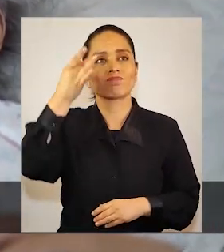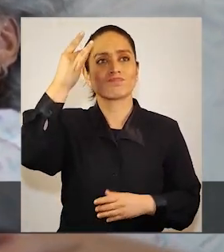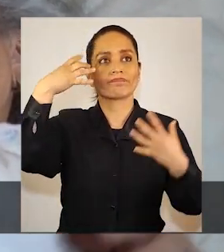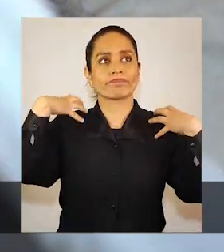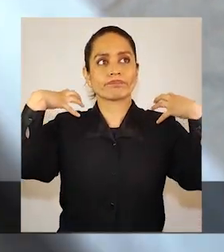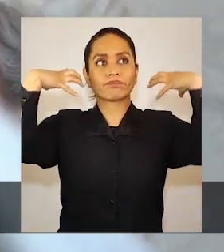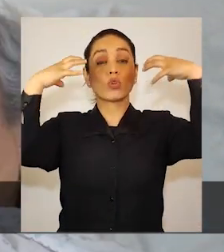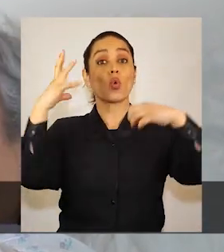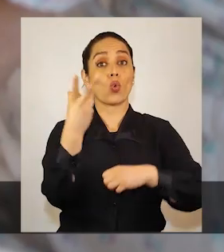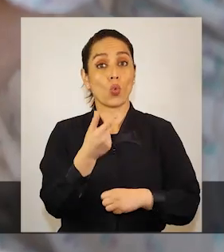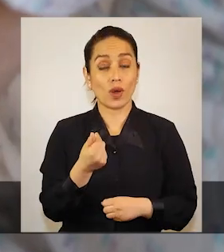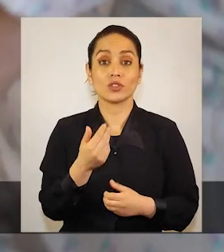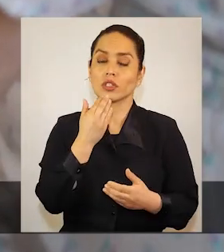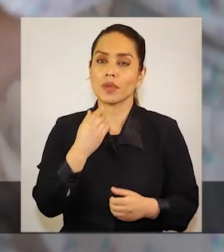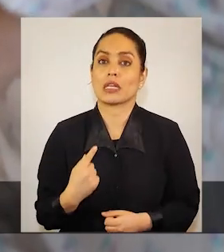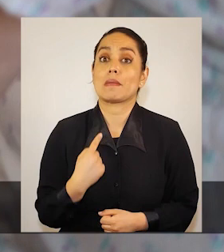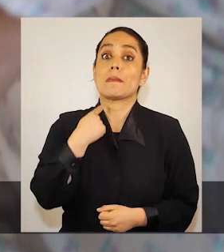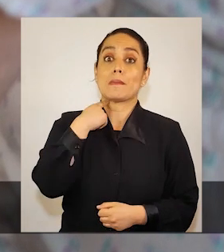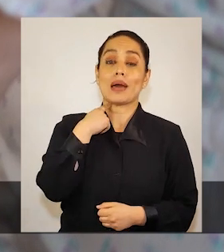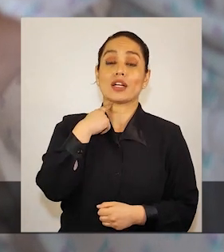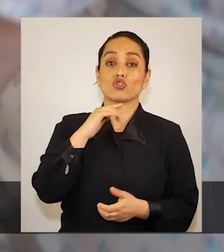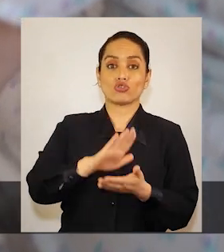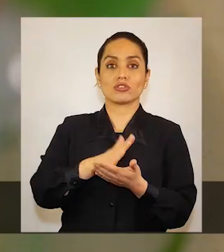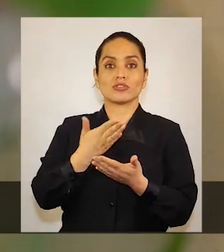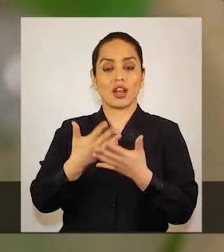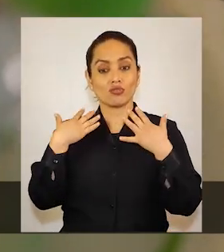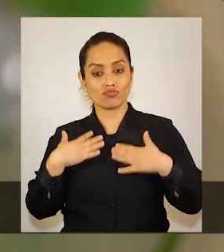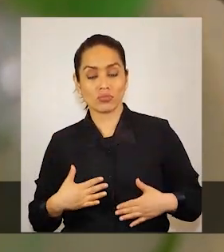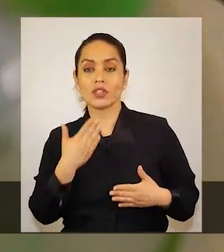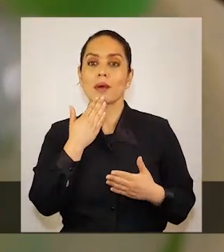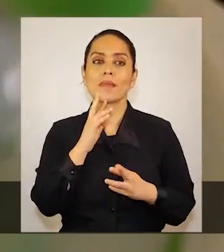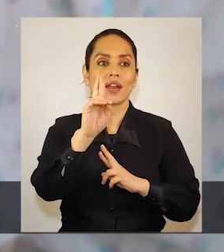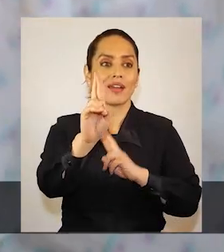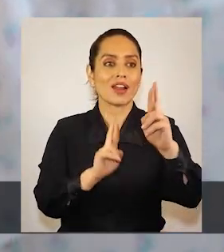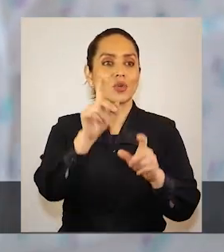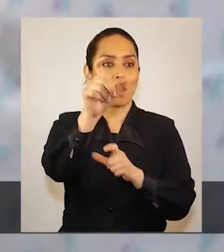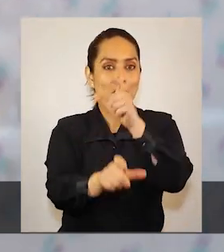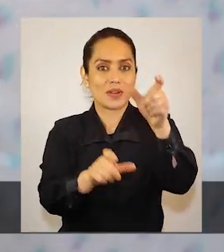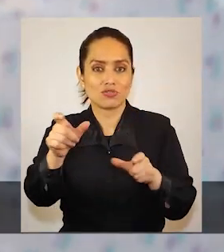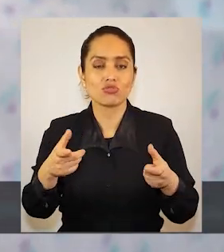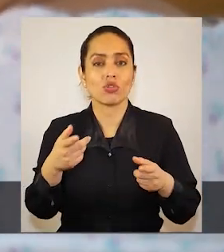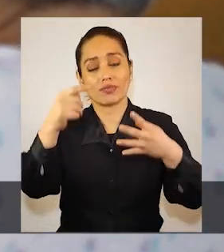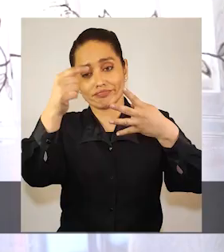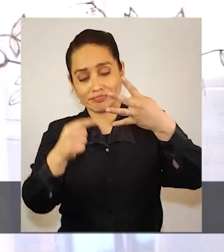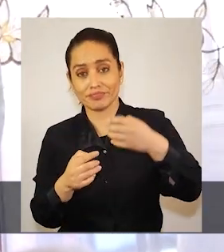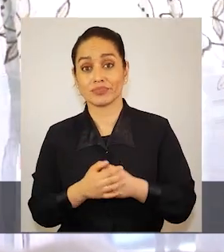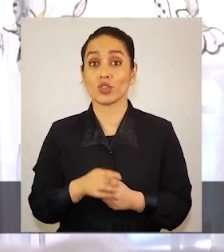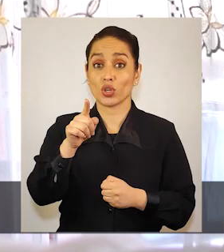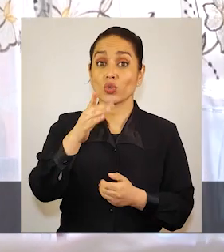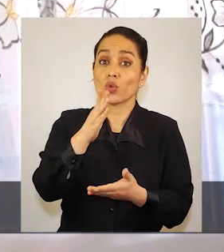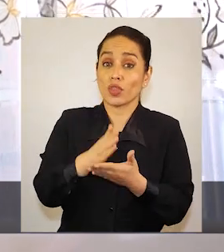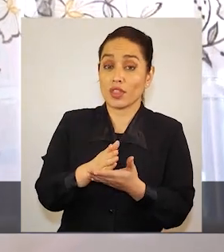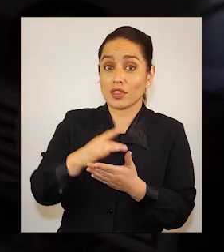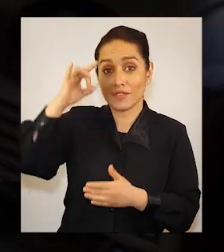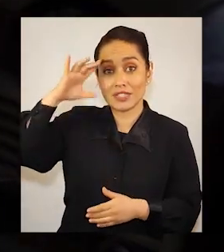sobrecarga, el impacto que estás generando en tu salud, en tus relaciones personales, entre otros. Lo que debes